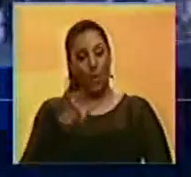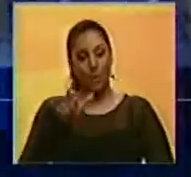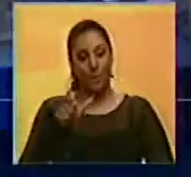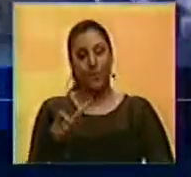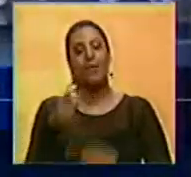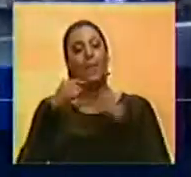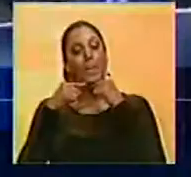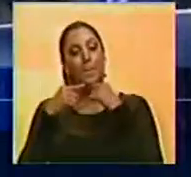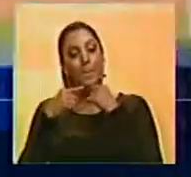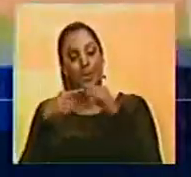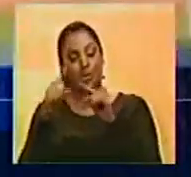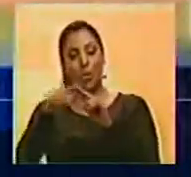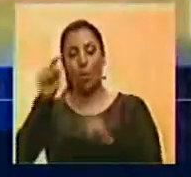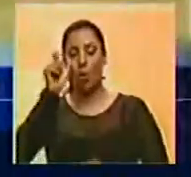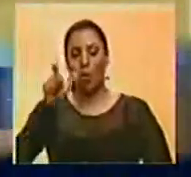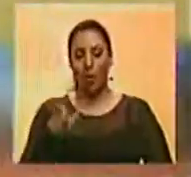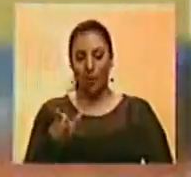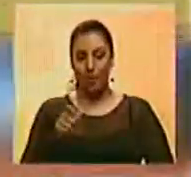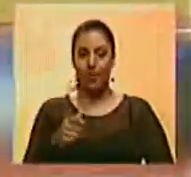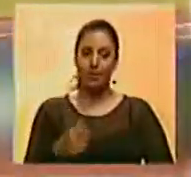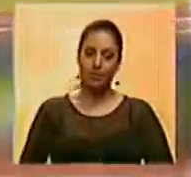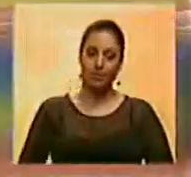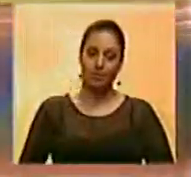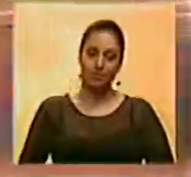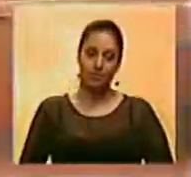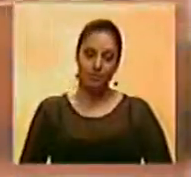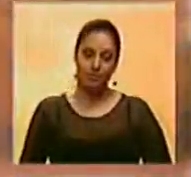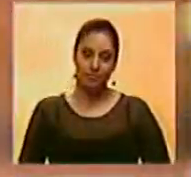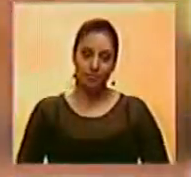Pimentel, mientras que Donovan Hand cargó con el revés.